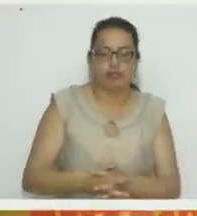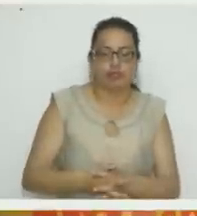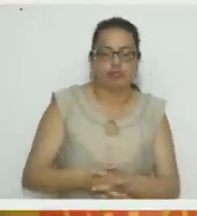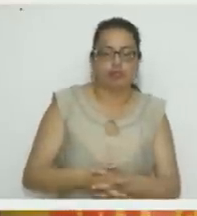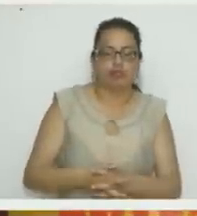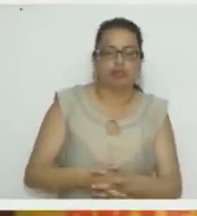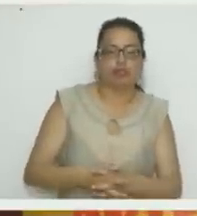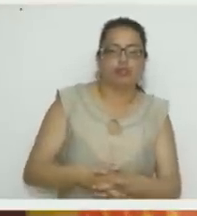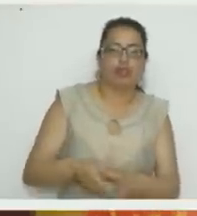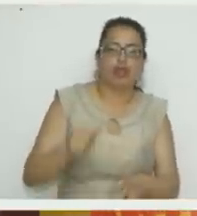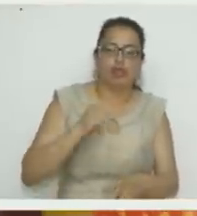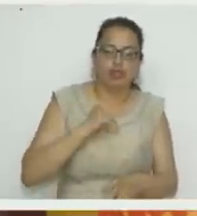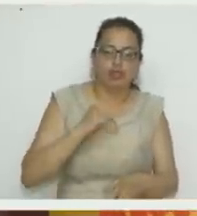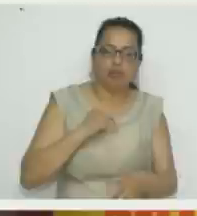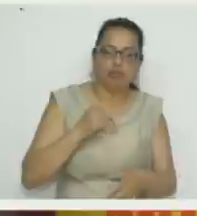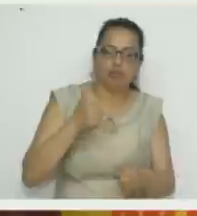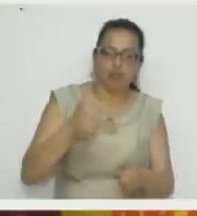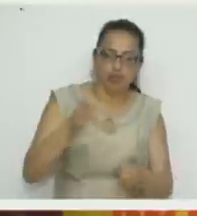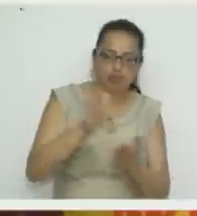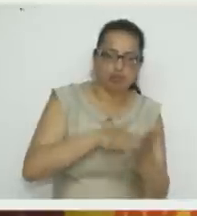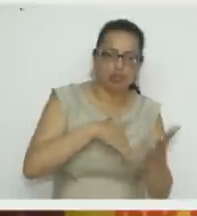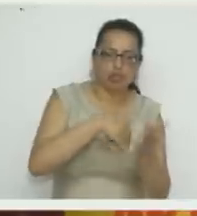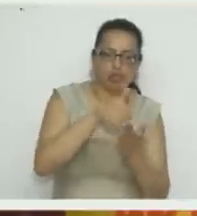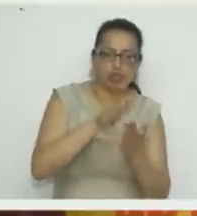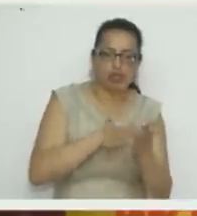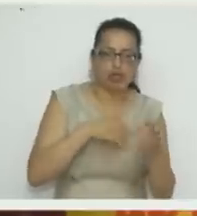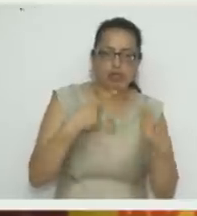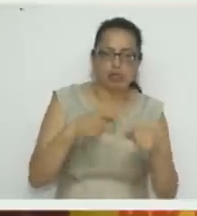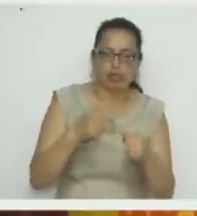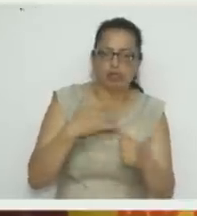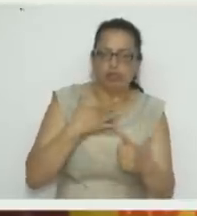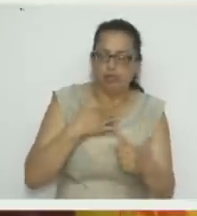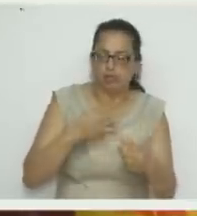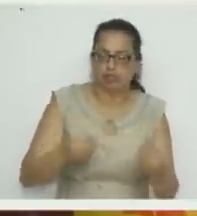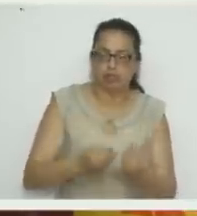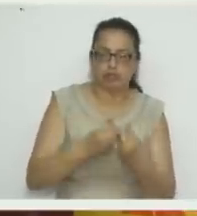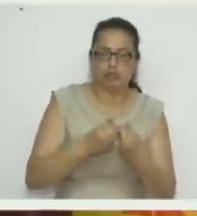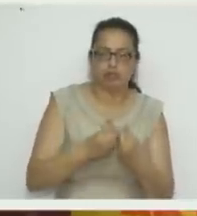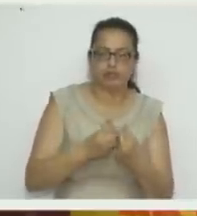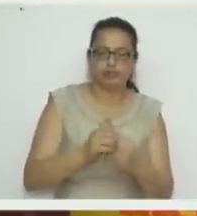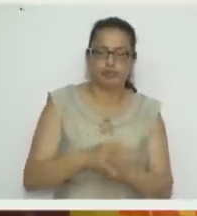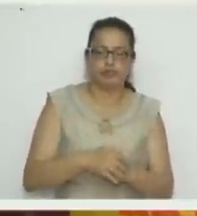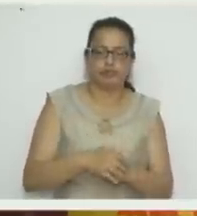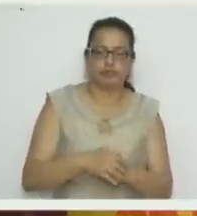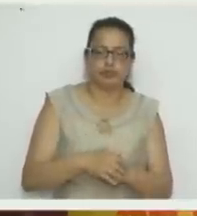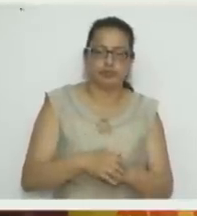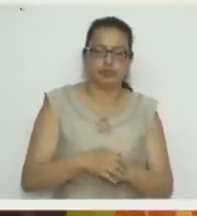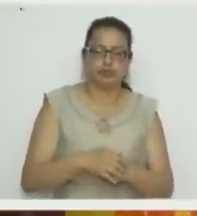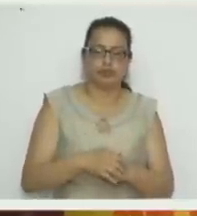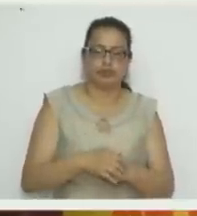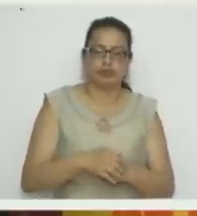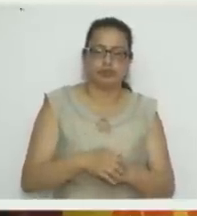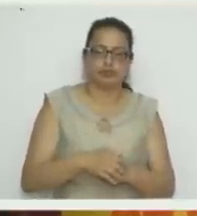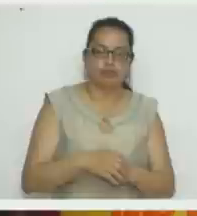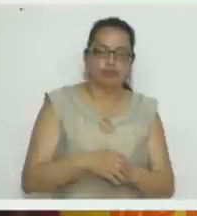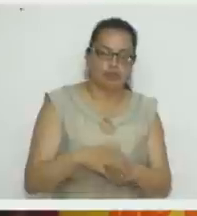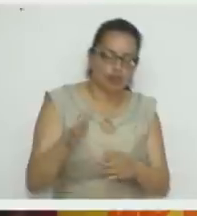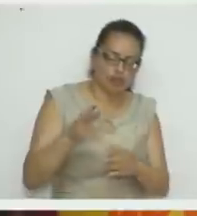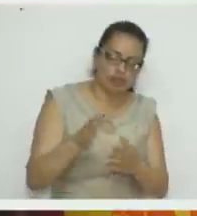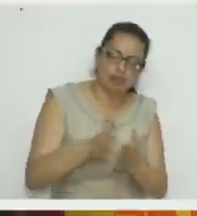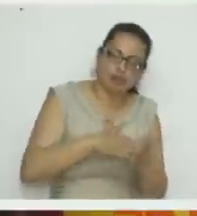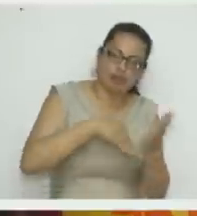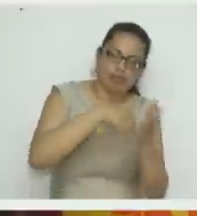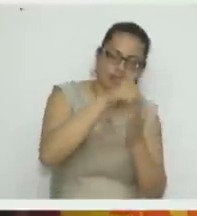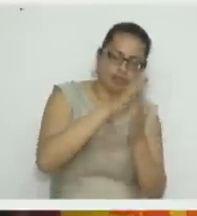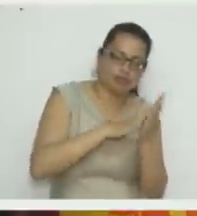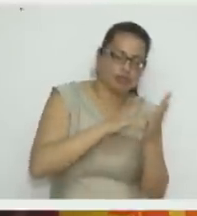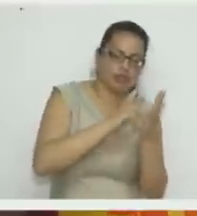pincel sí hay que estar ejercitando. Sí, y hay que estar ejercitándolo. Pero sí, el pincel angular es